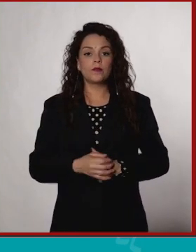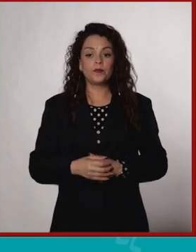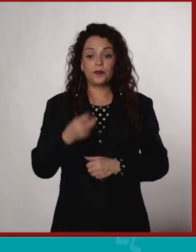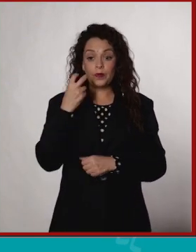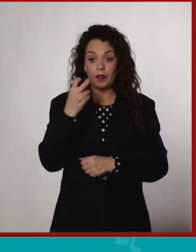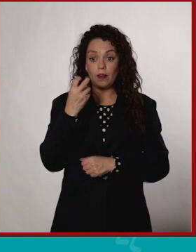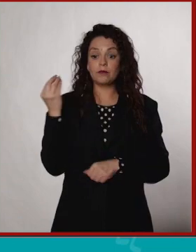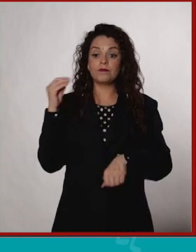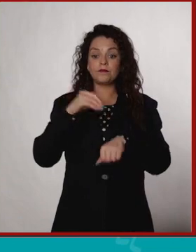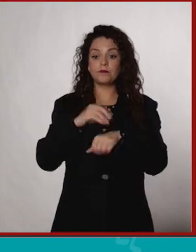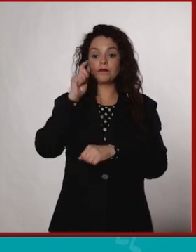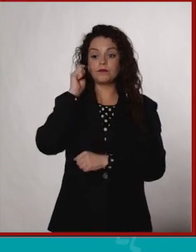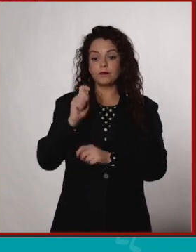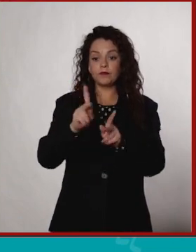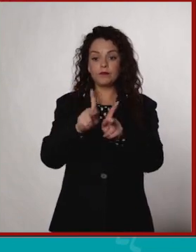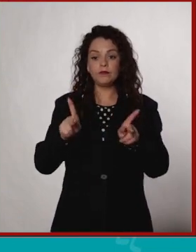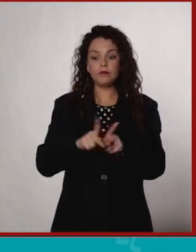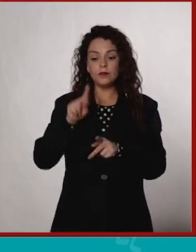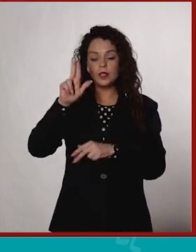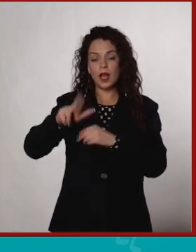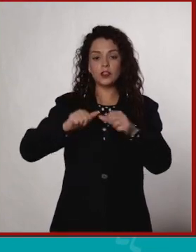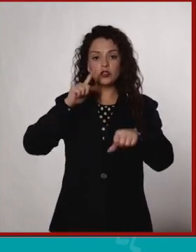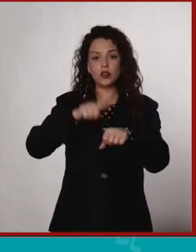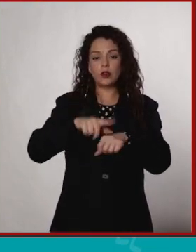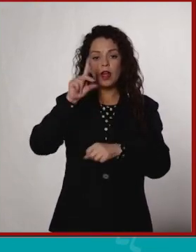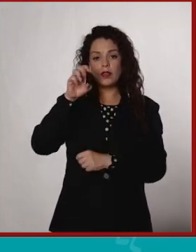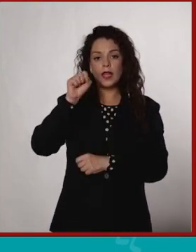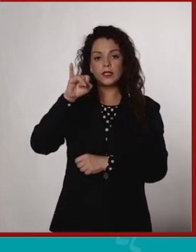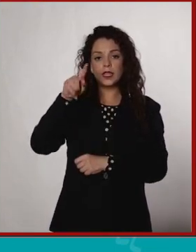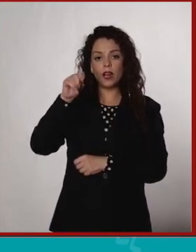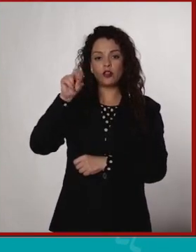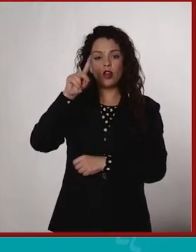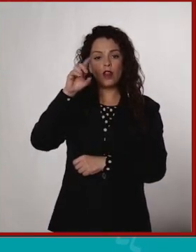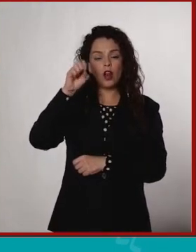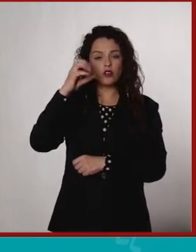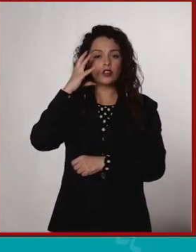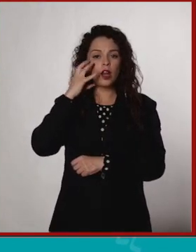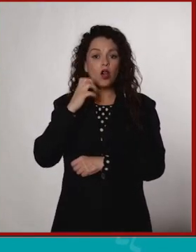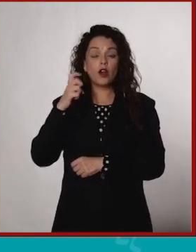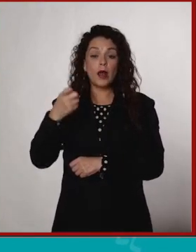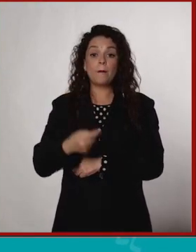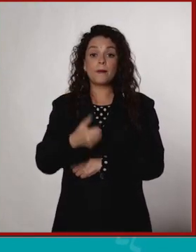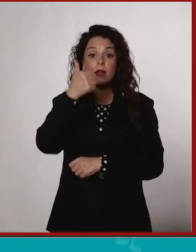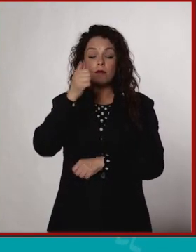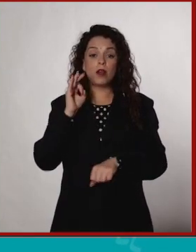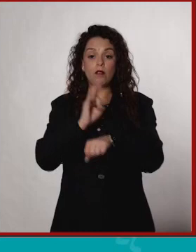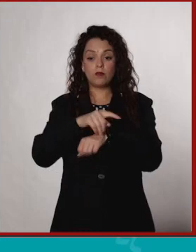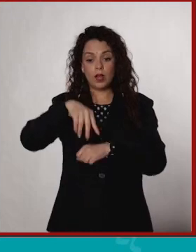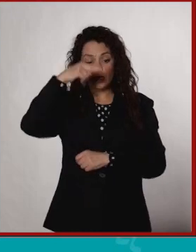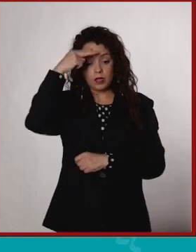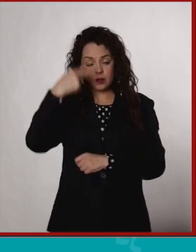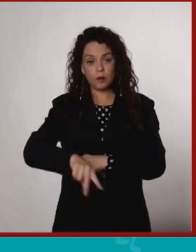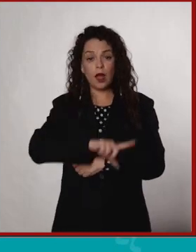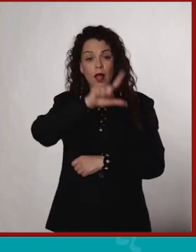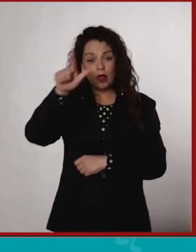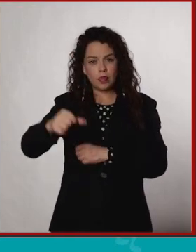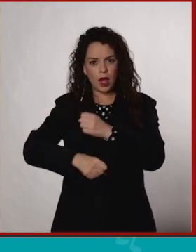Bajo este principio, se declaró al Parque Nacional Desierto de los Leones la primera área natural protegida en México.